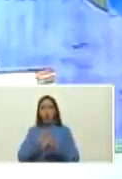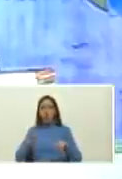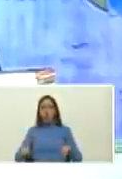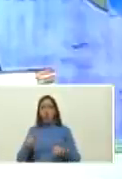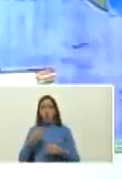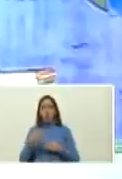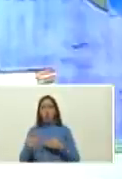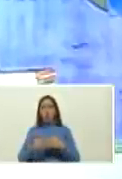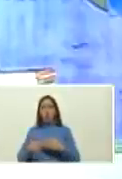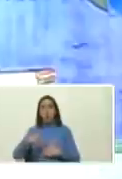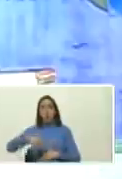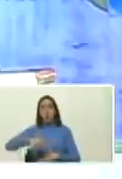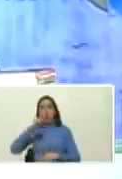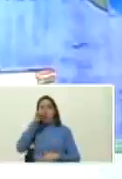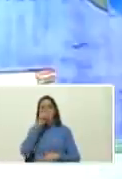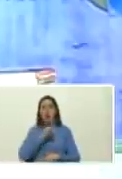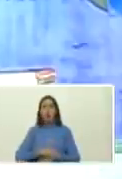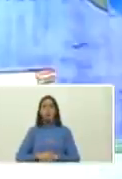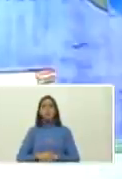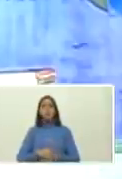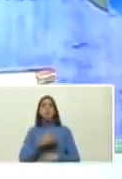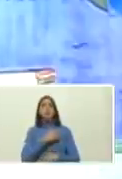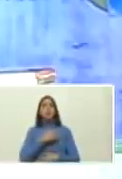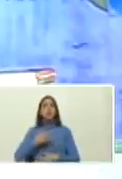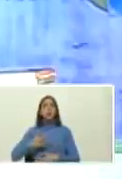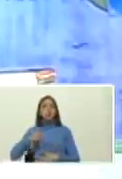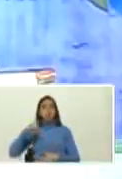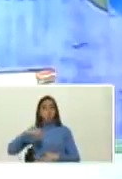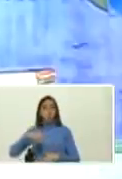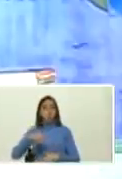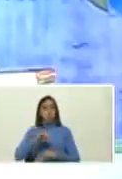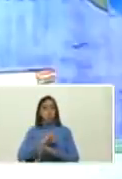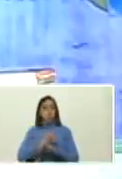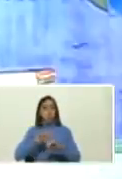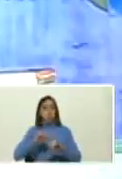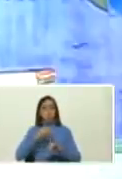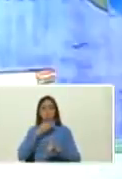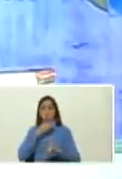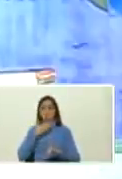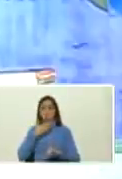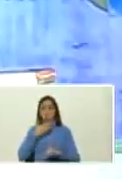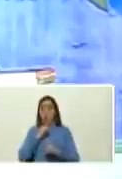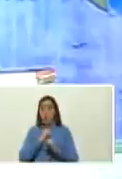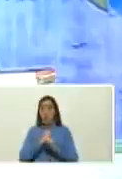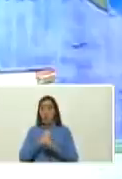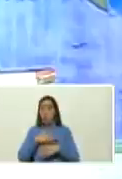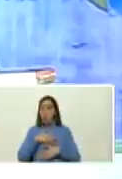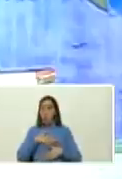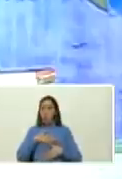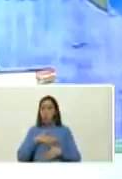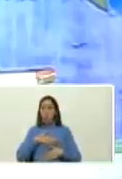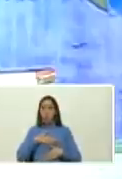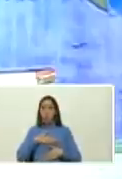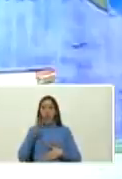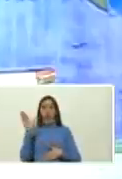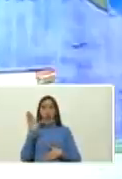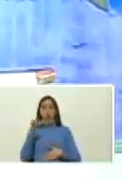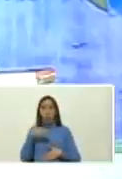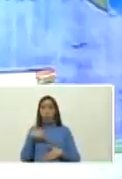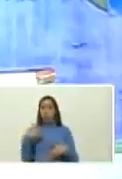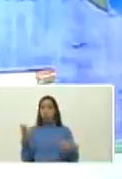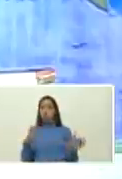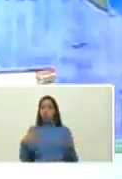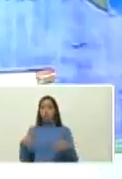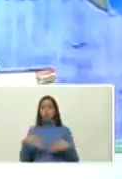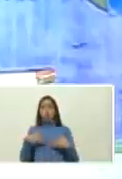y quiero terminar esta jornada que ha estado bonita fresca Caracas está fresca